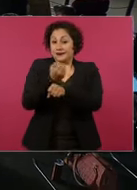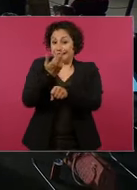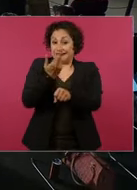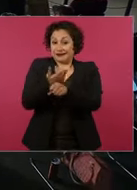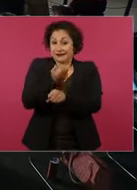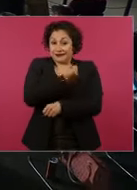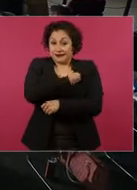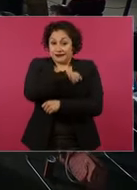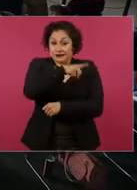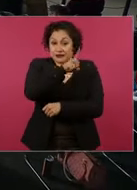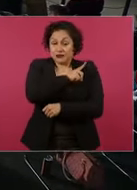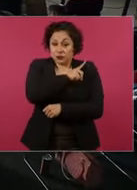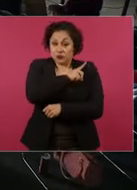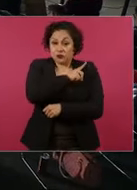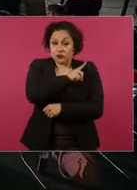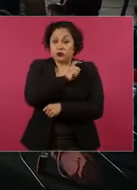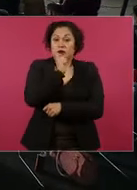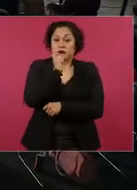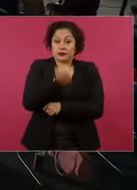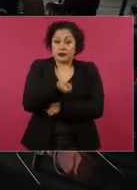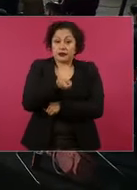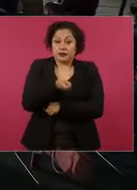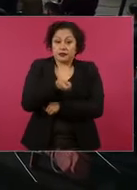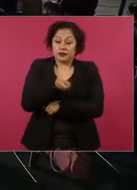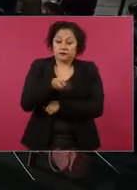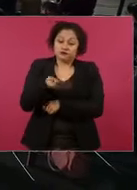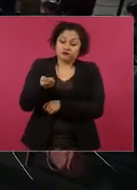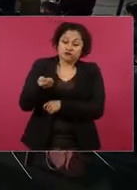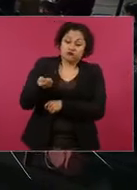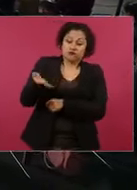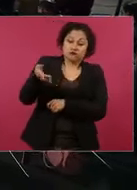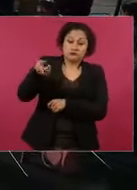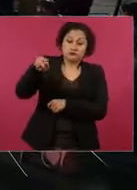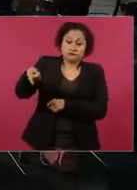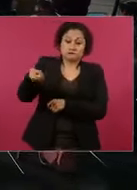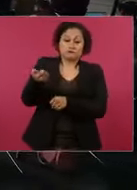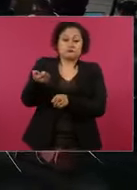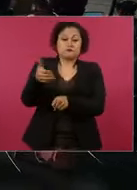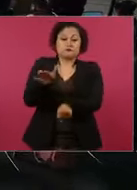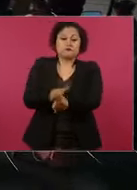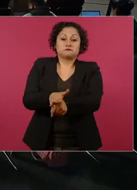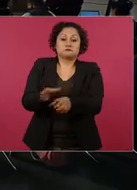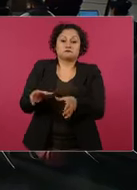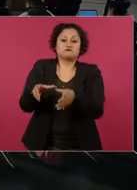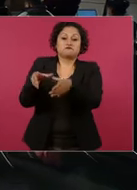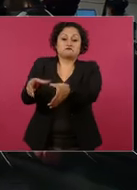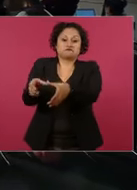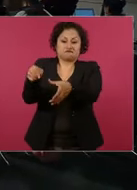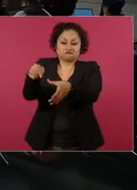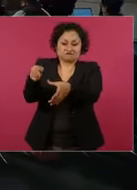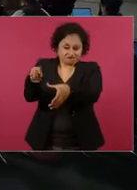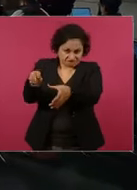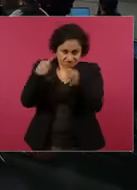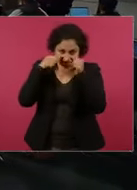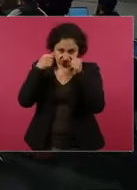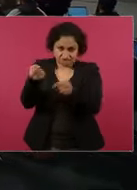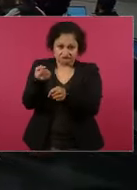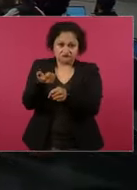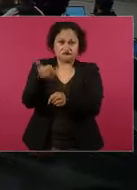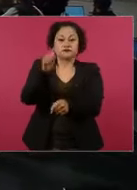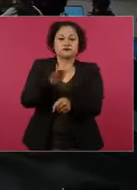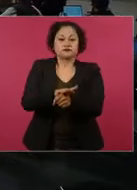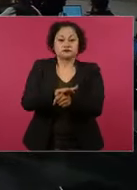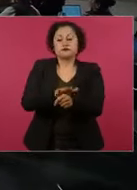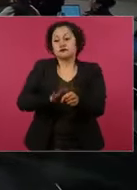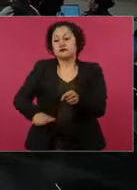instancia normativa y entregaron los hospitales, los centros de salud a